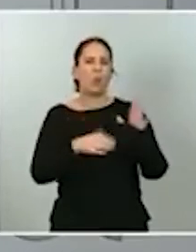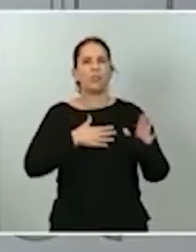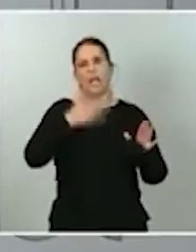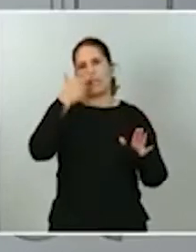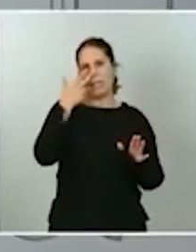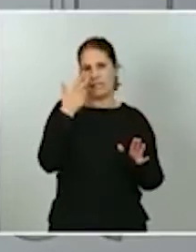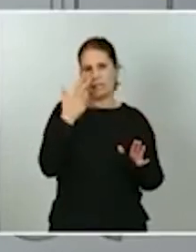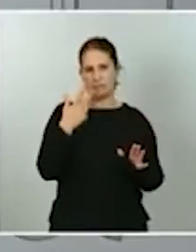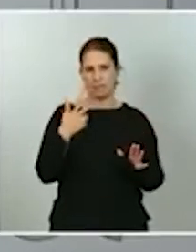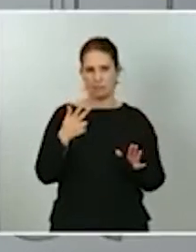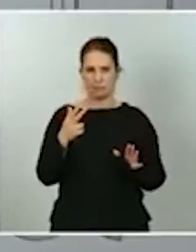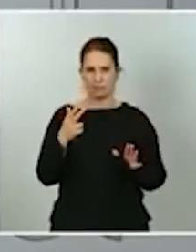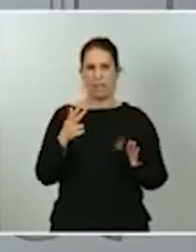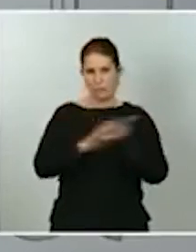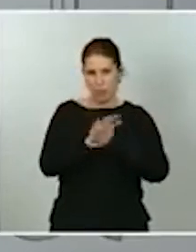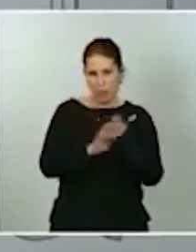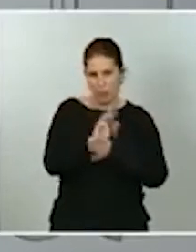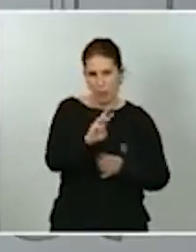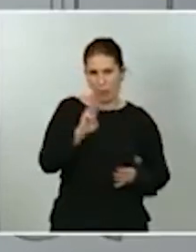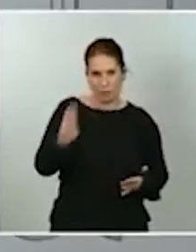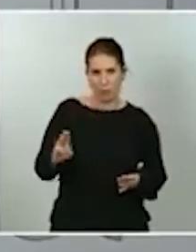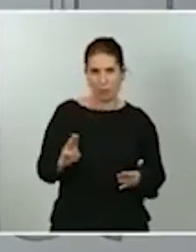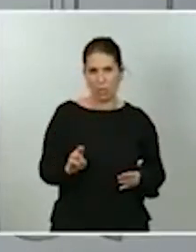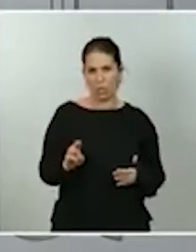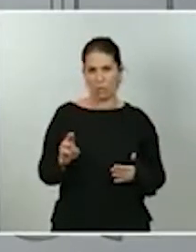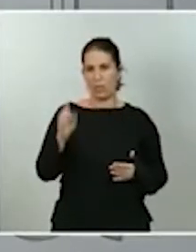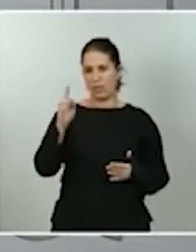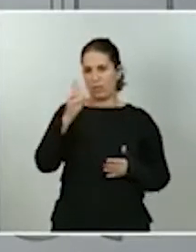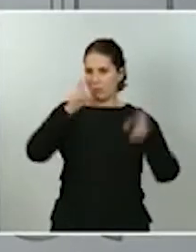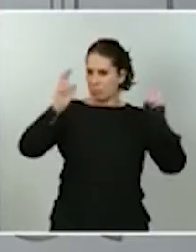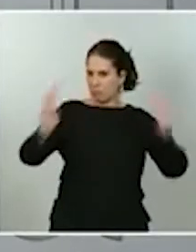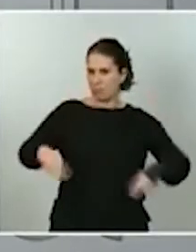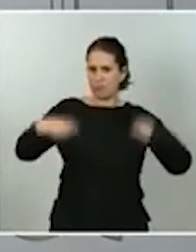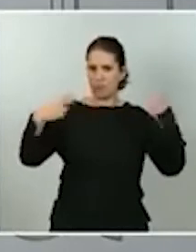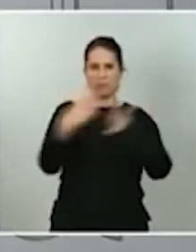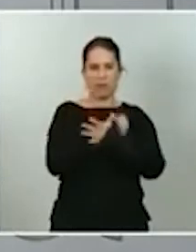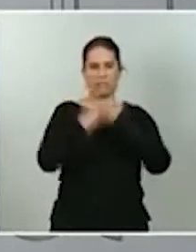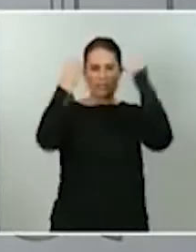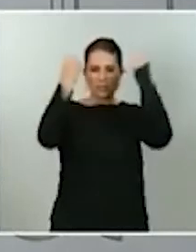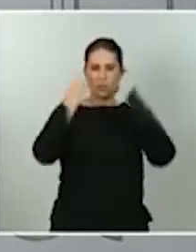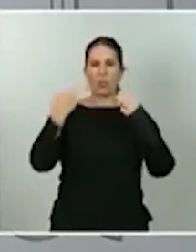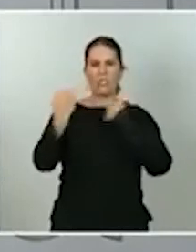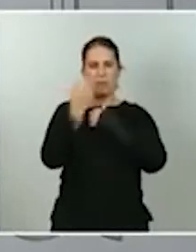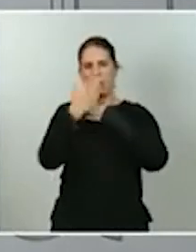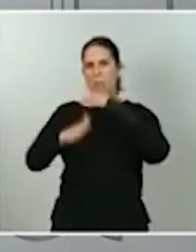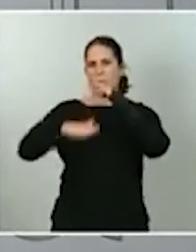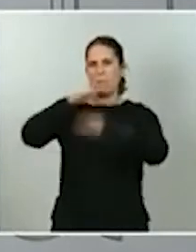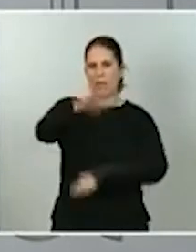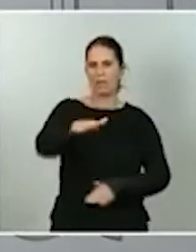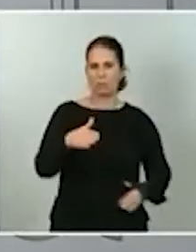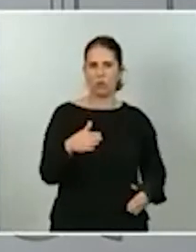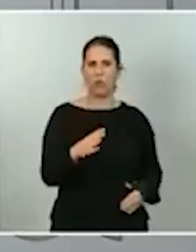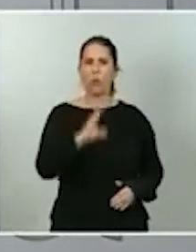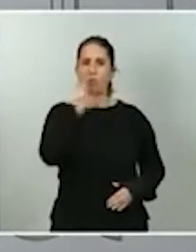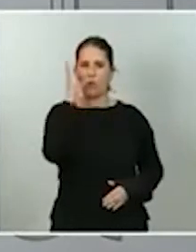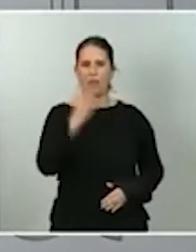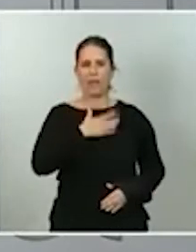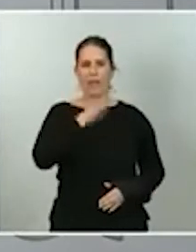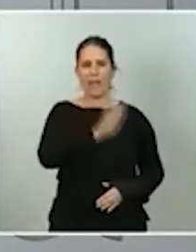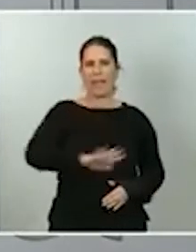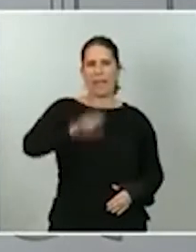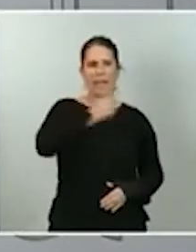sino que la renovación del conjunto de las instituciones tiene que dar un paso adelante porque no es de recibo que en nuestro país asistamos a un